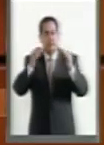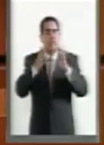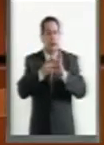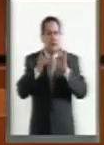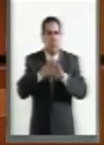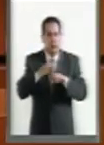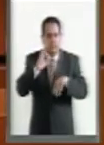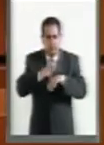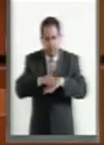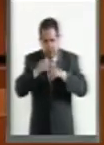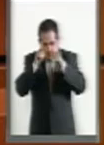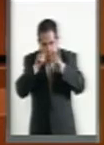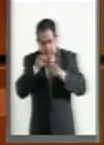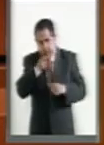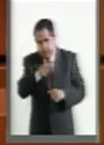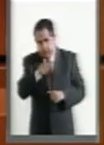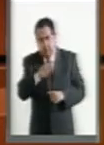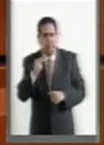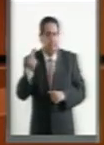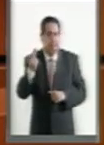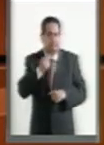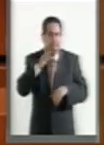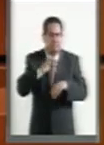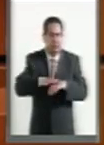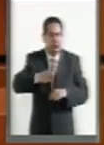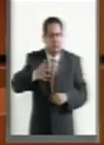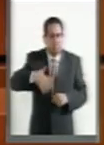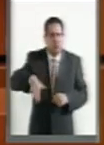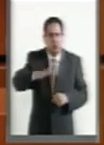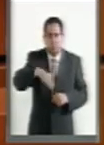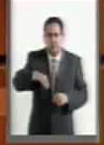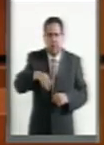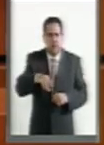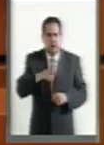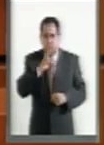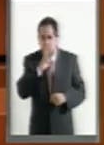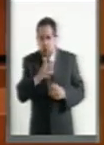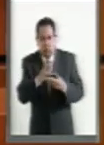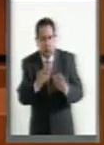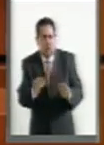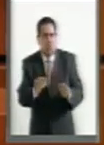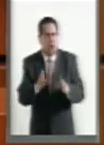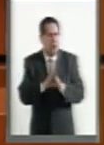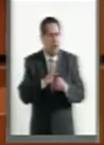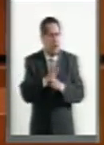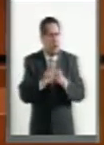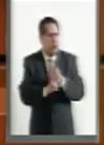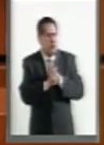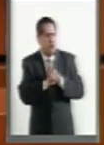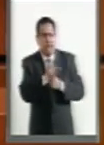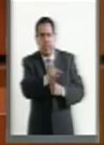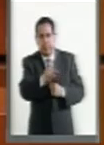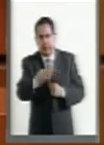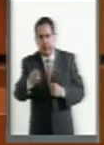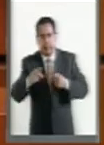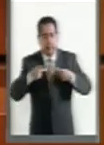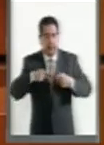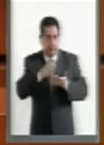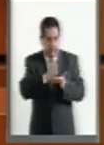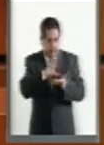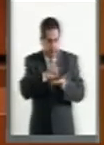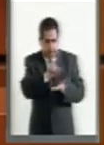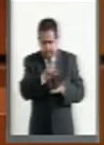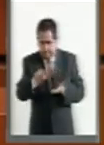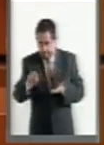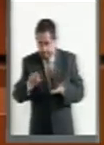cada vez mayor el énfasis en la búsqueda de soluciones a los problemas que enfrentan las personas con discapacidad.